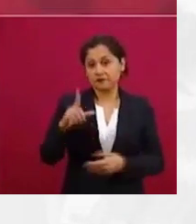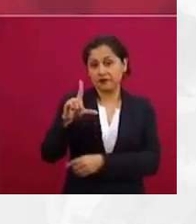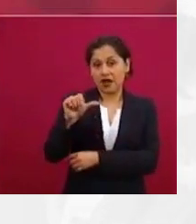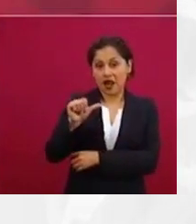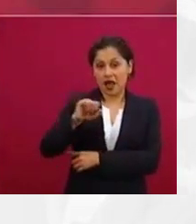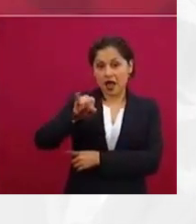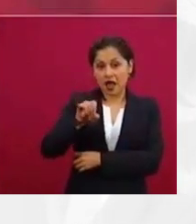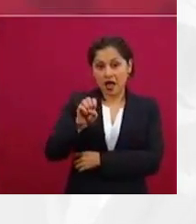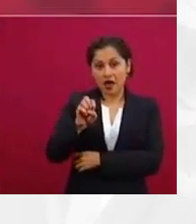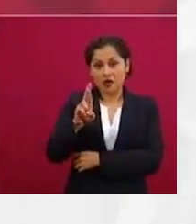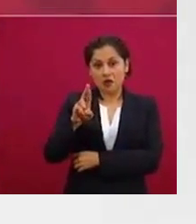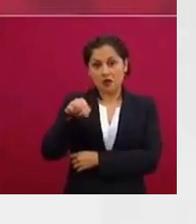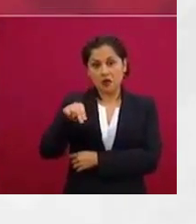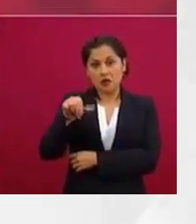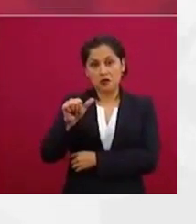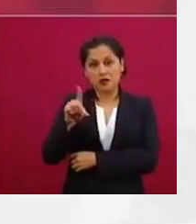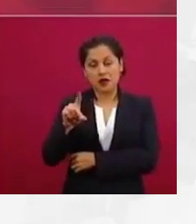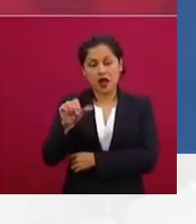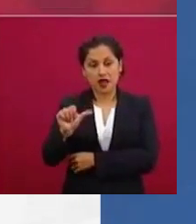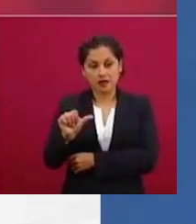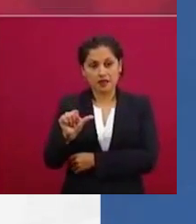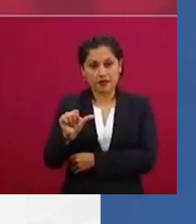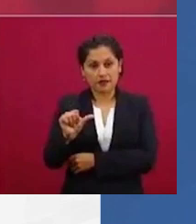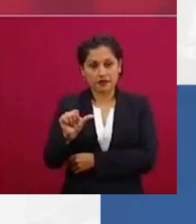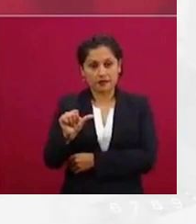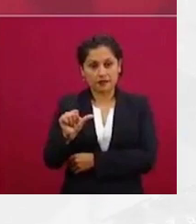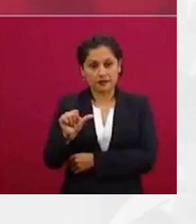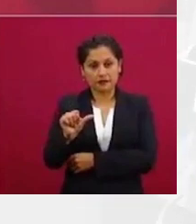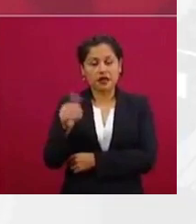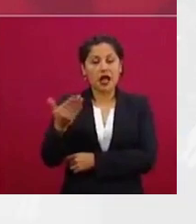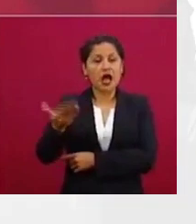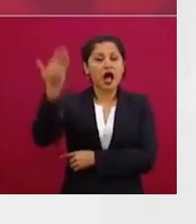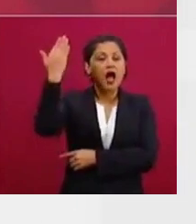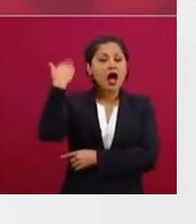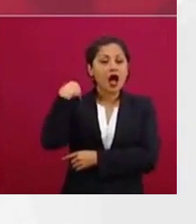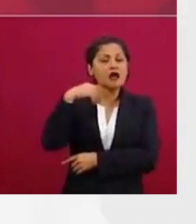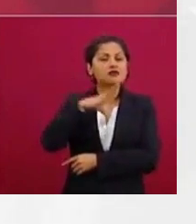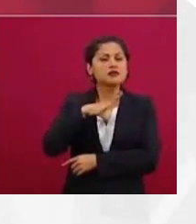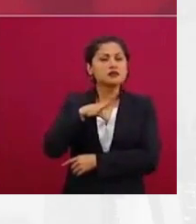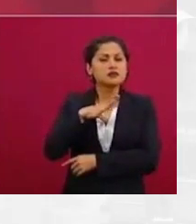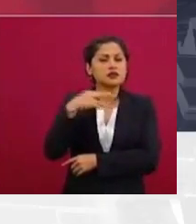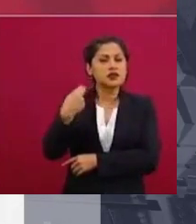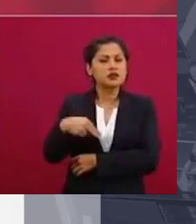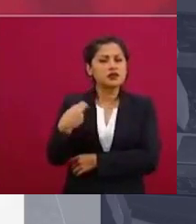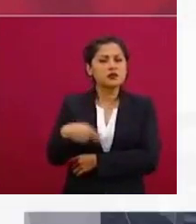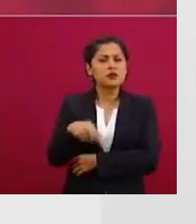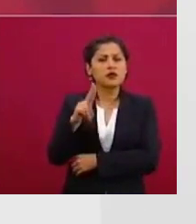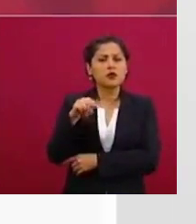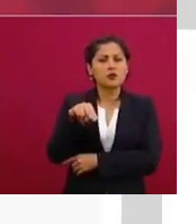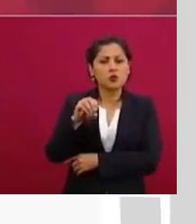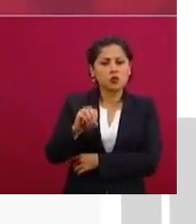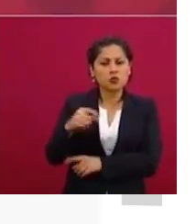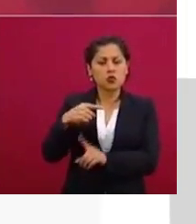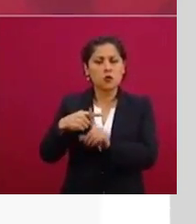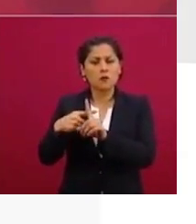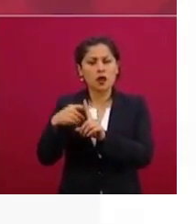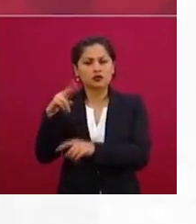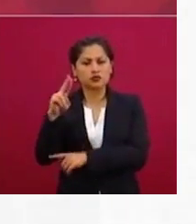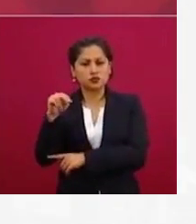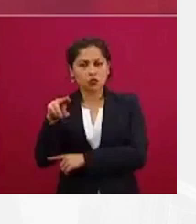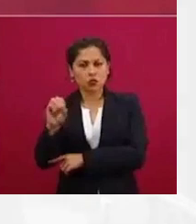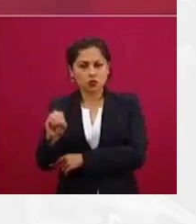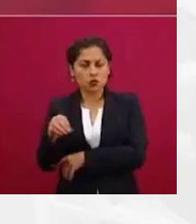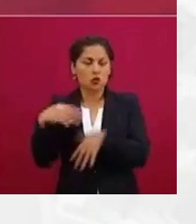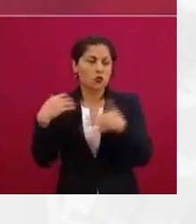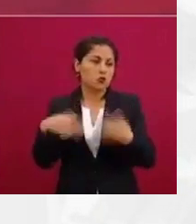de parte de, con todo respeto, de quienes se dedican o no dedicamos al ejercicio periodístico.